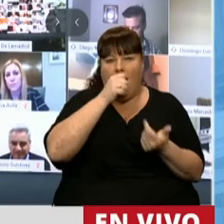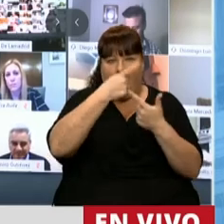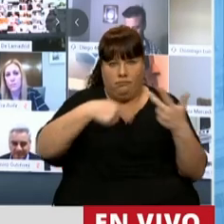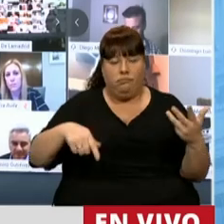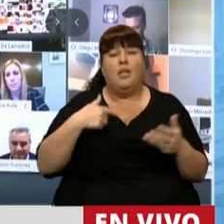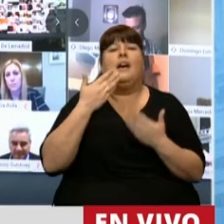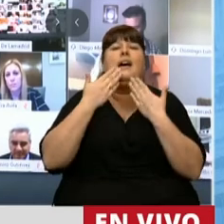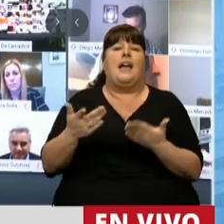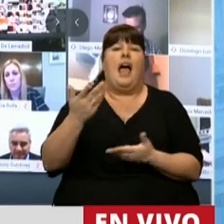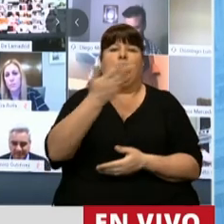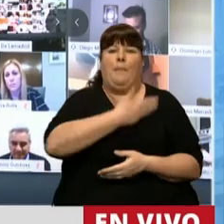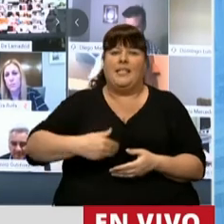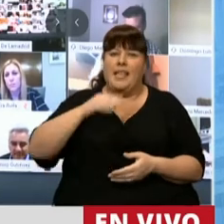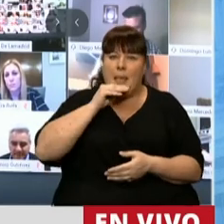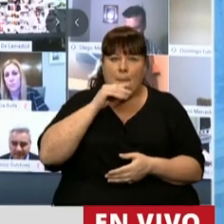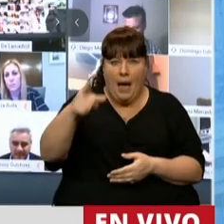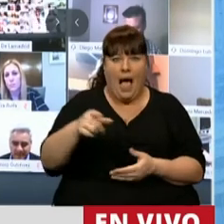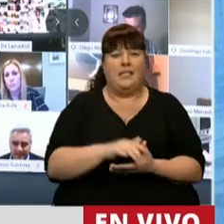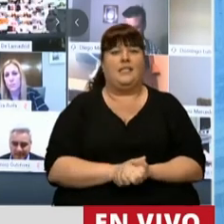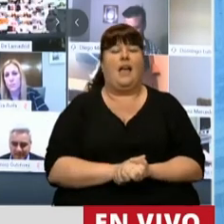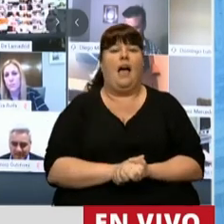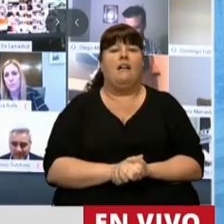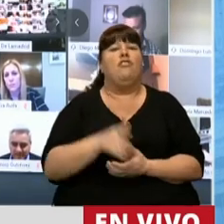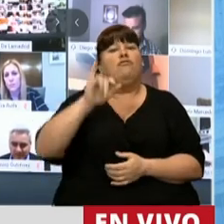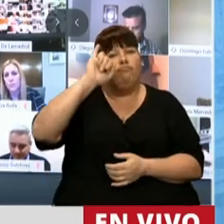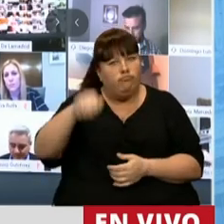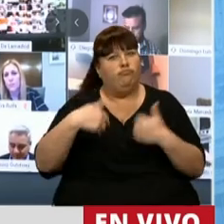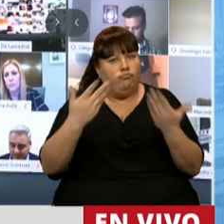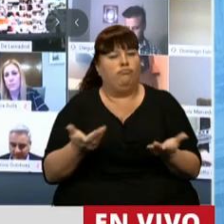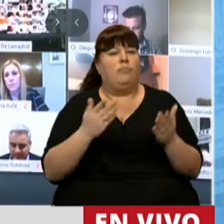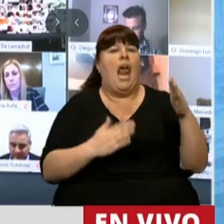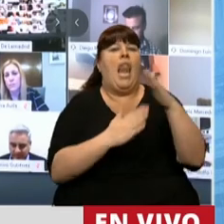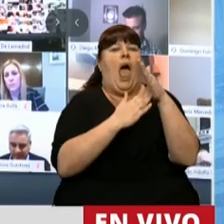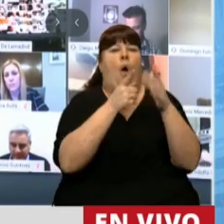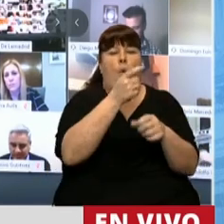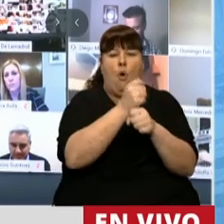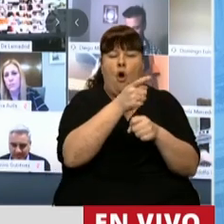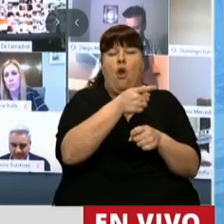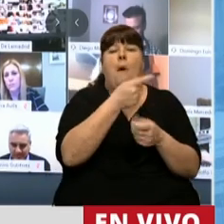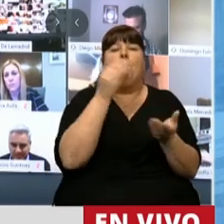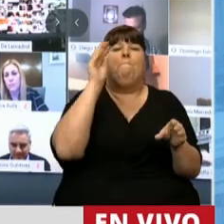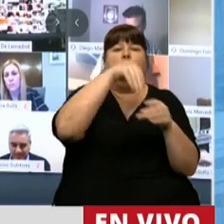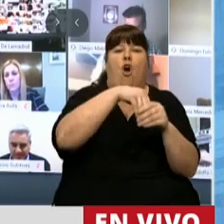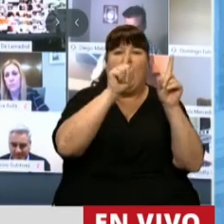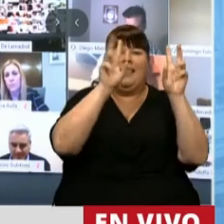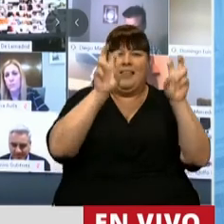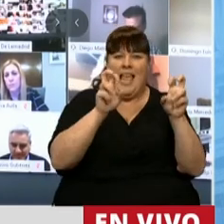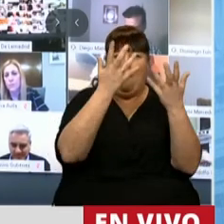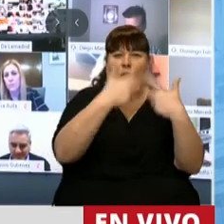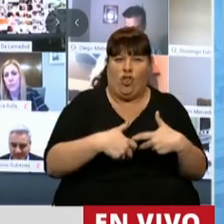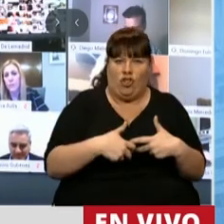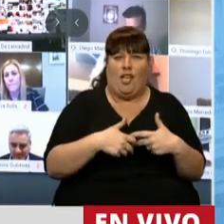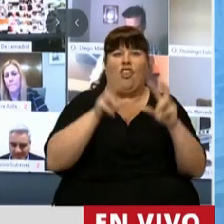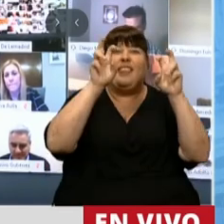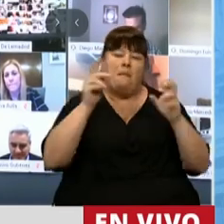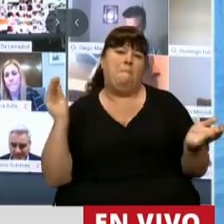agradezco al presidente Sergio Massa que haya puesto a consideración en labor parlamentaria para su incorporación de este proyecto